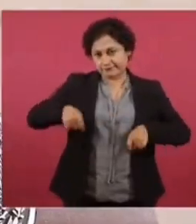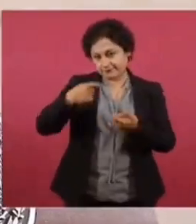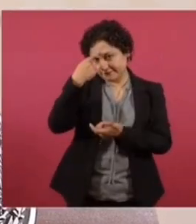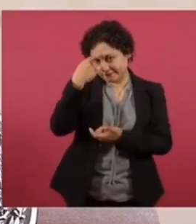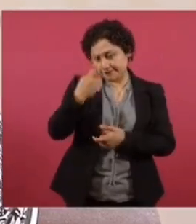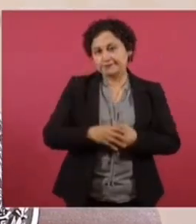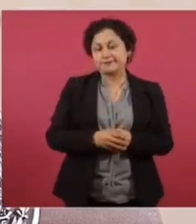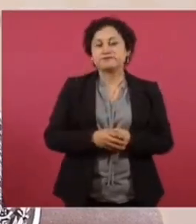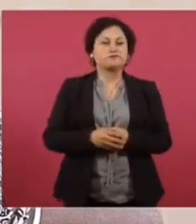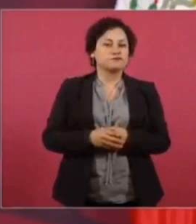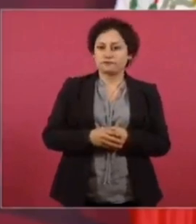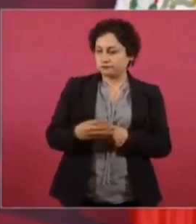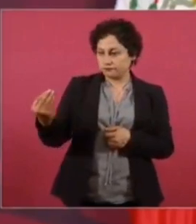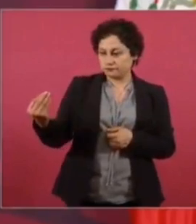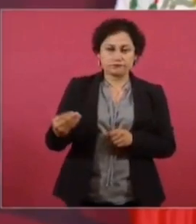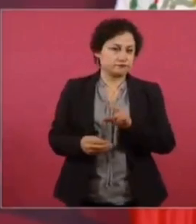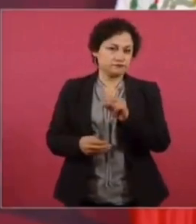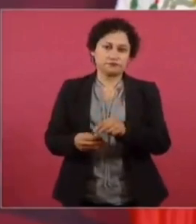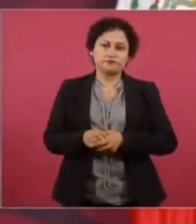No.